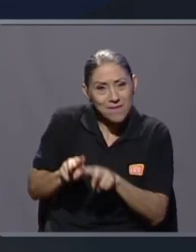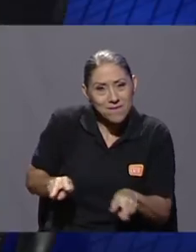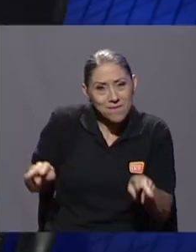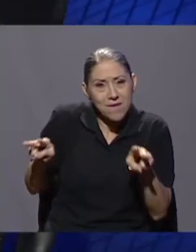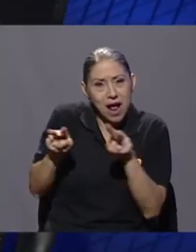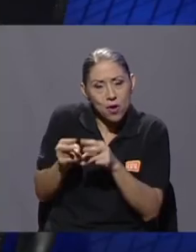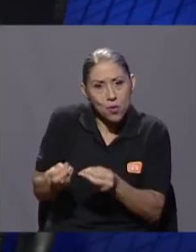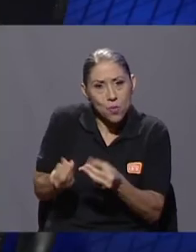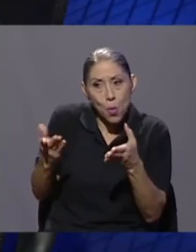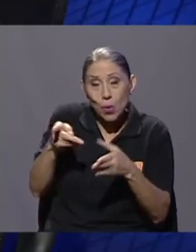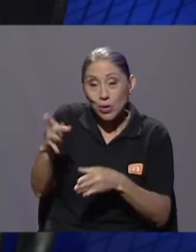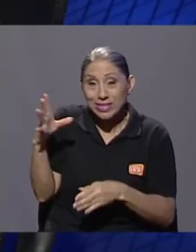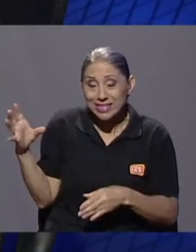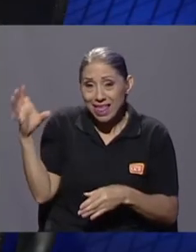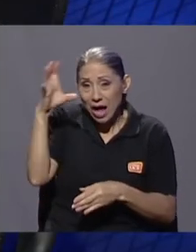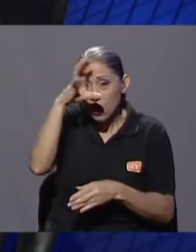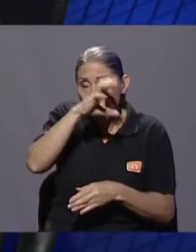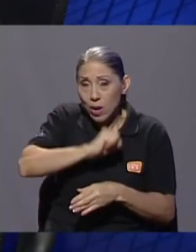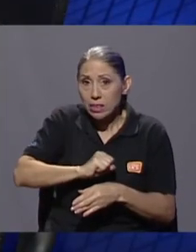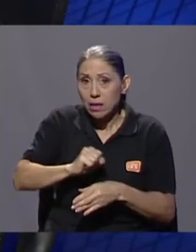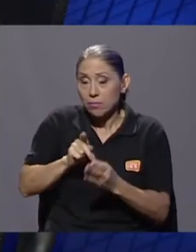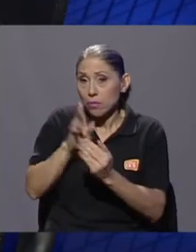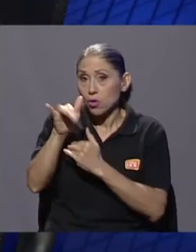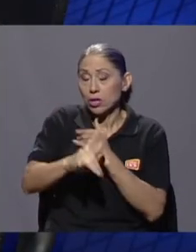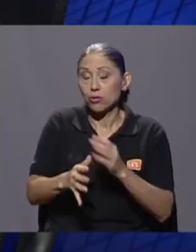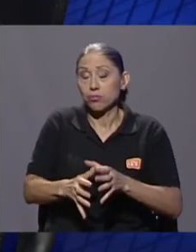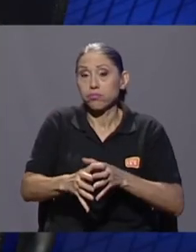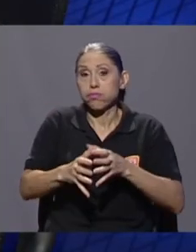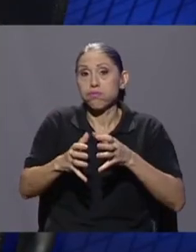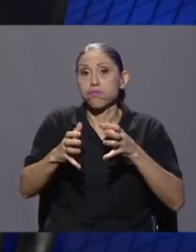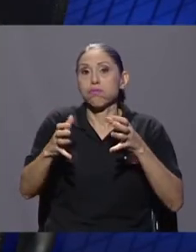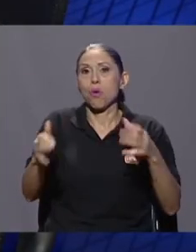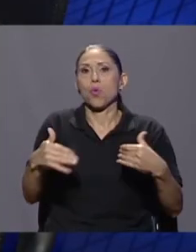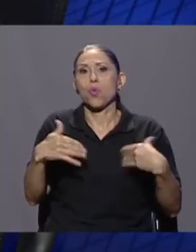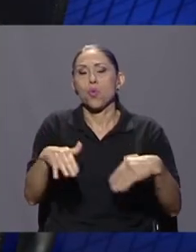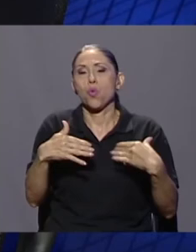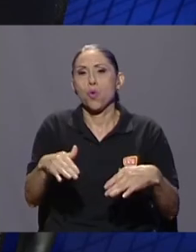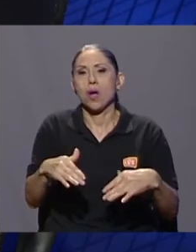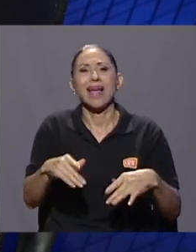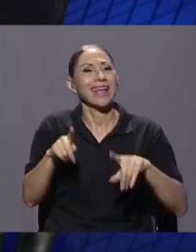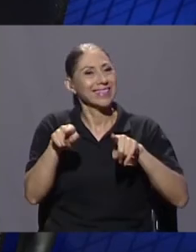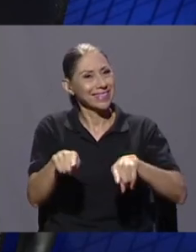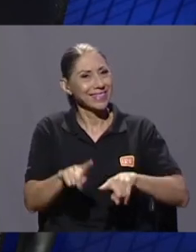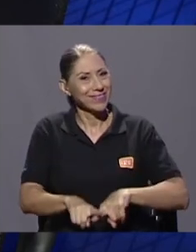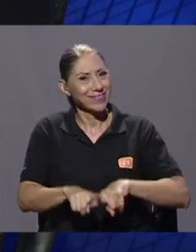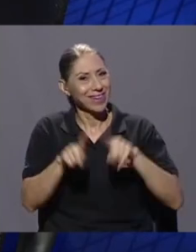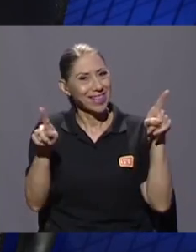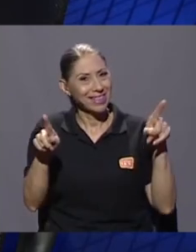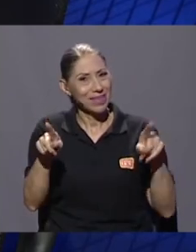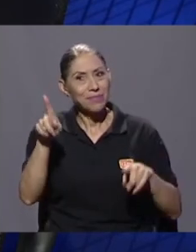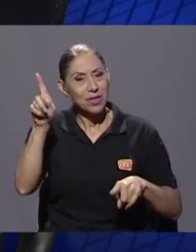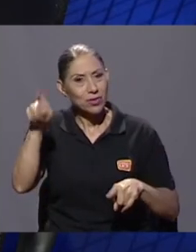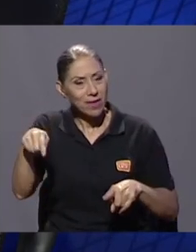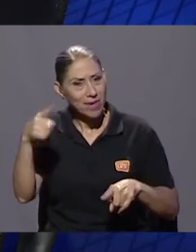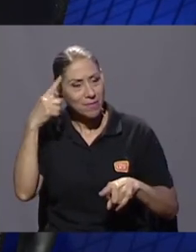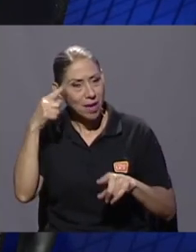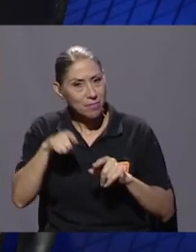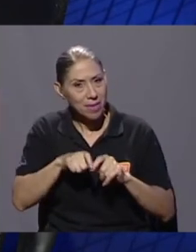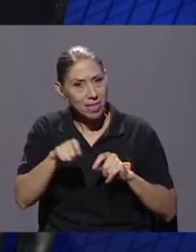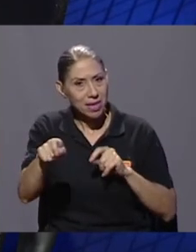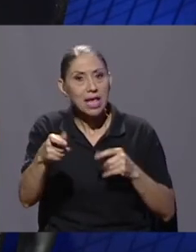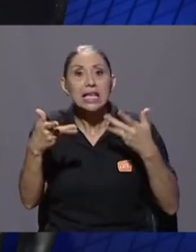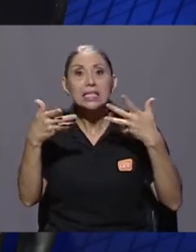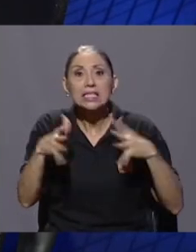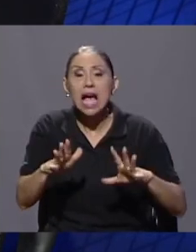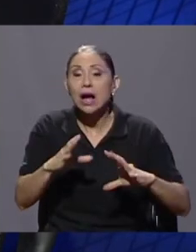proyecto, es diferente. Y eso se tiene que medir. Entonces, ya conversamos de valores artísticos que